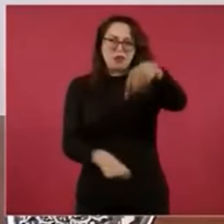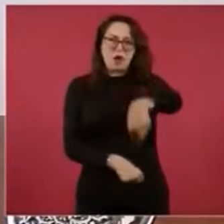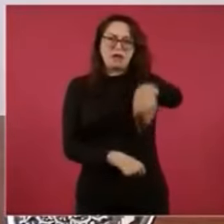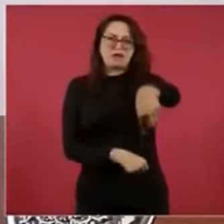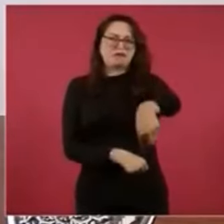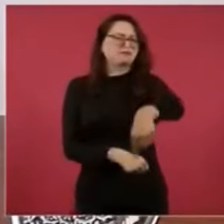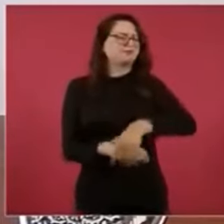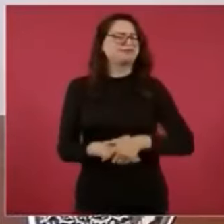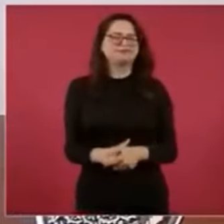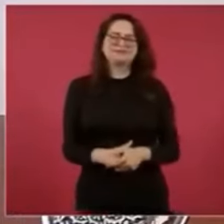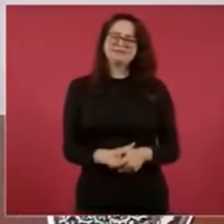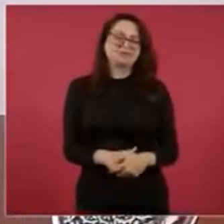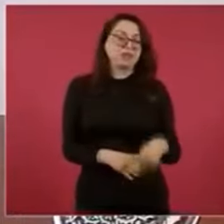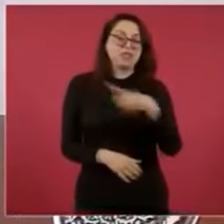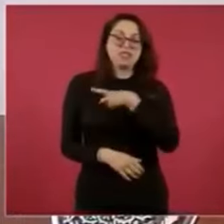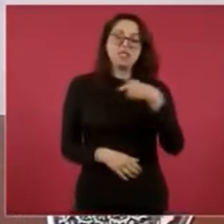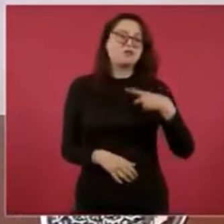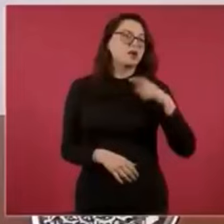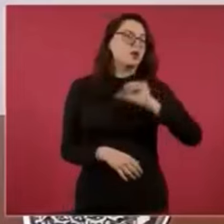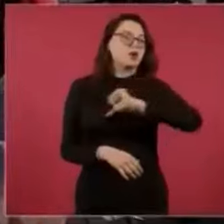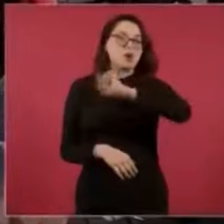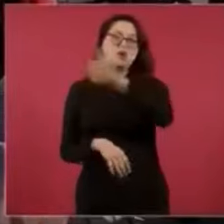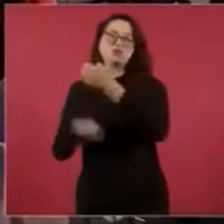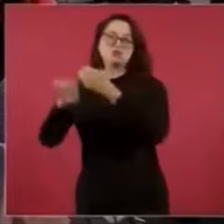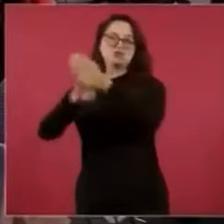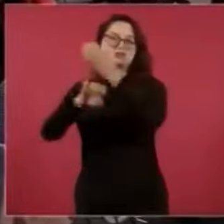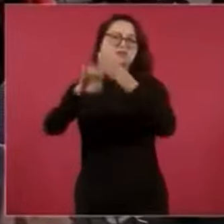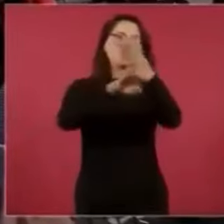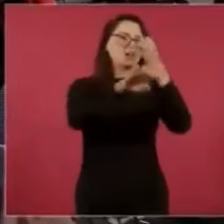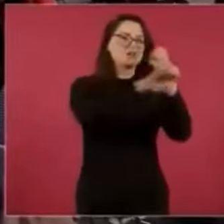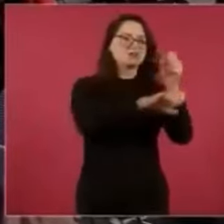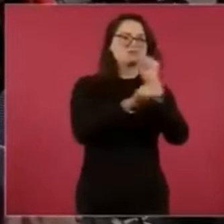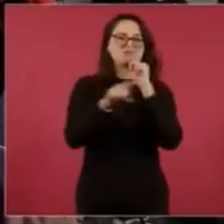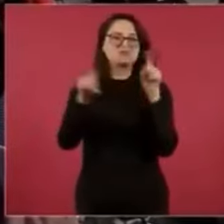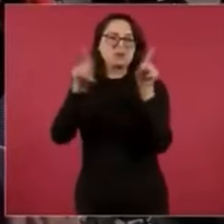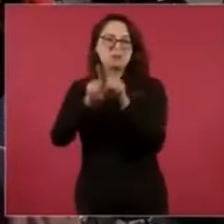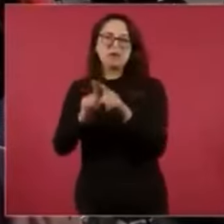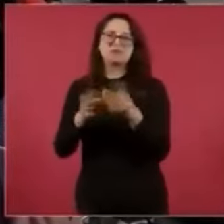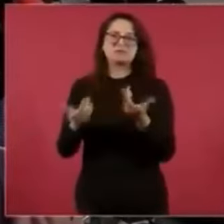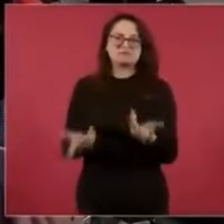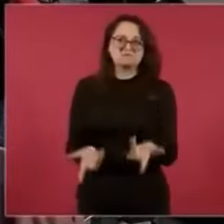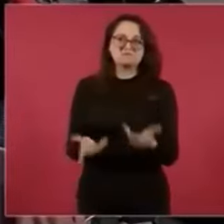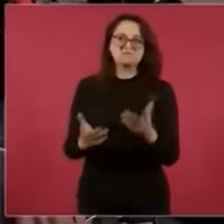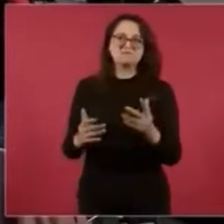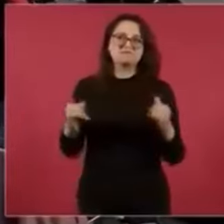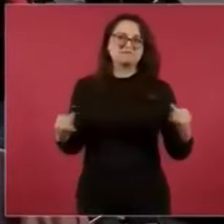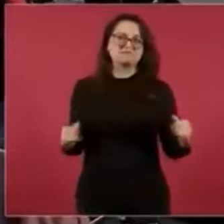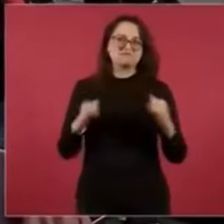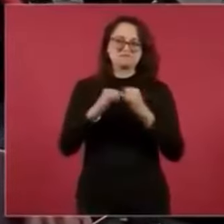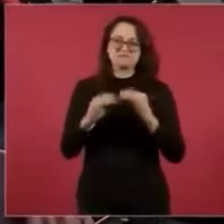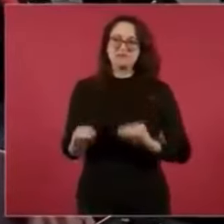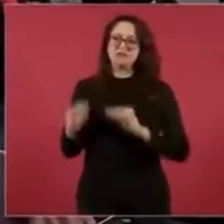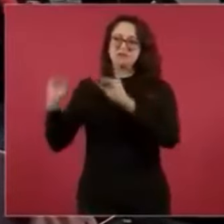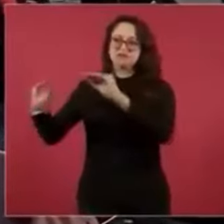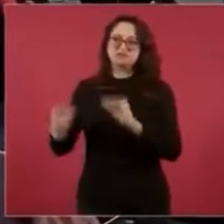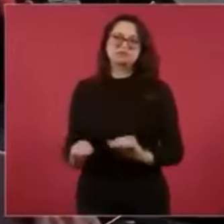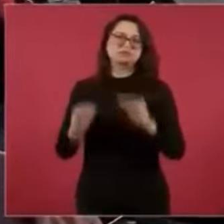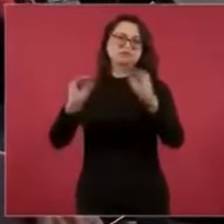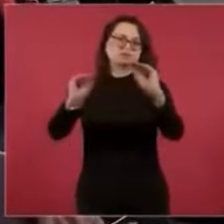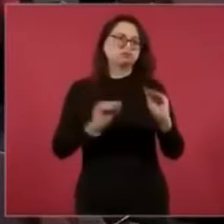sobre todo para que los servidores públicos estén más cerca